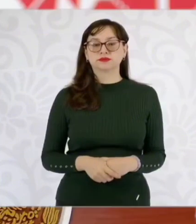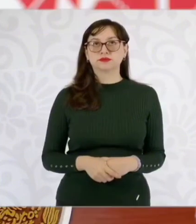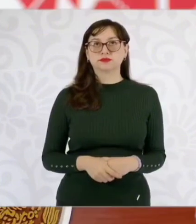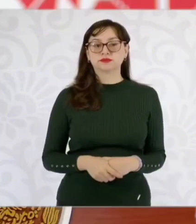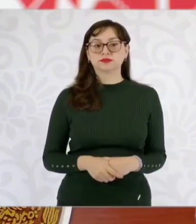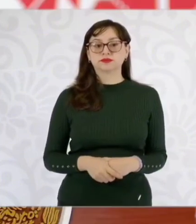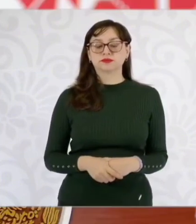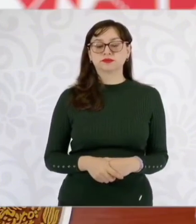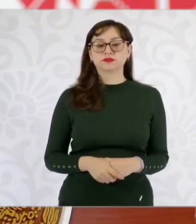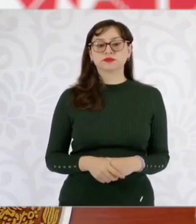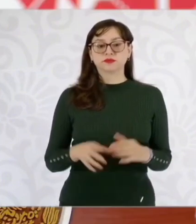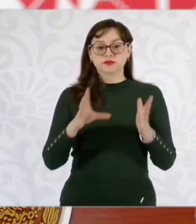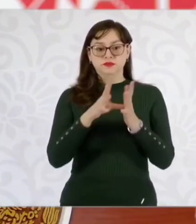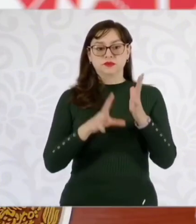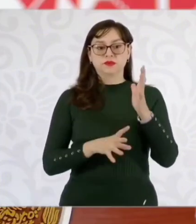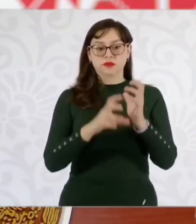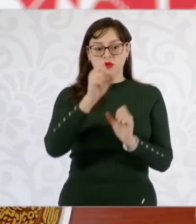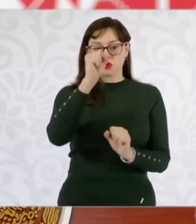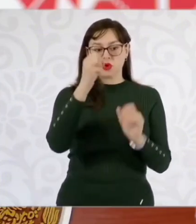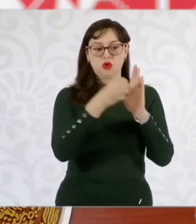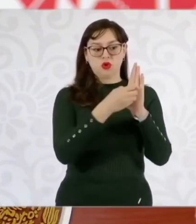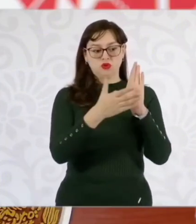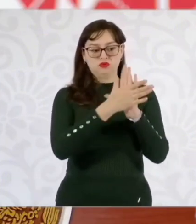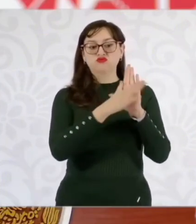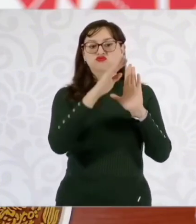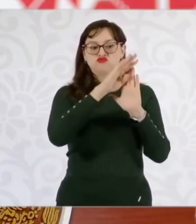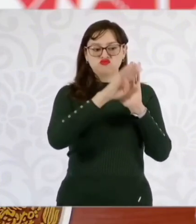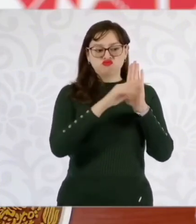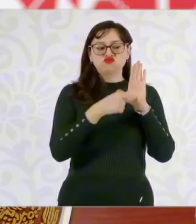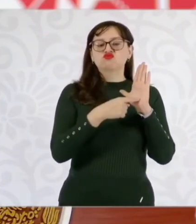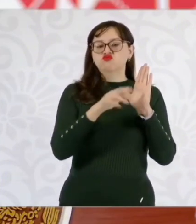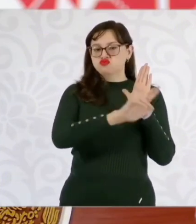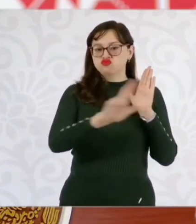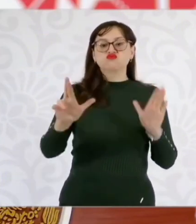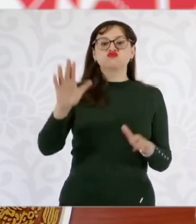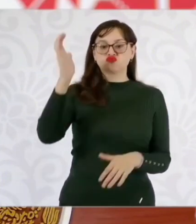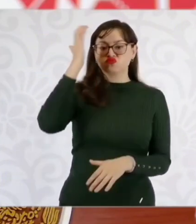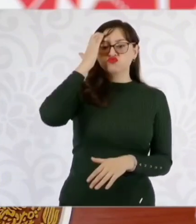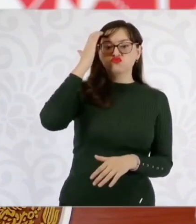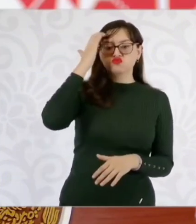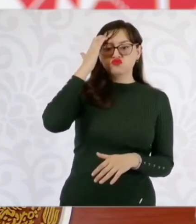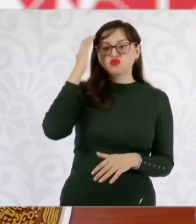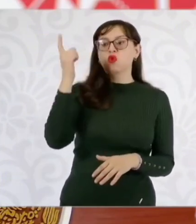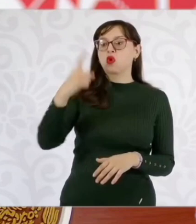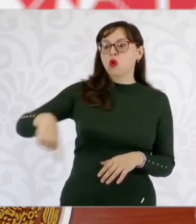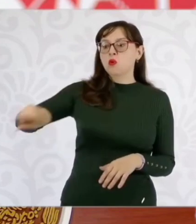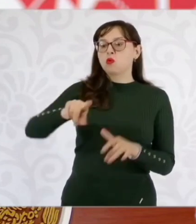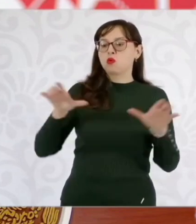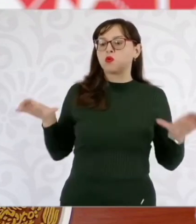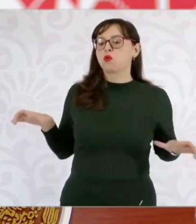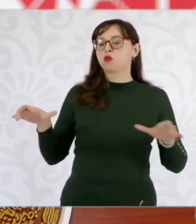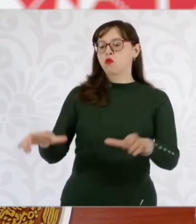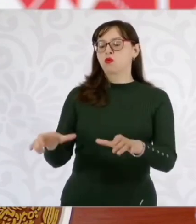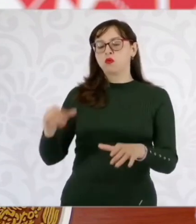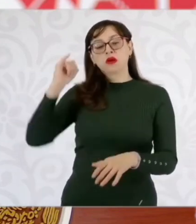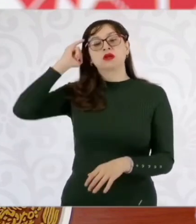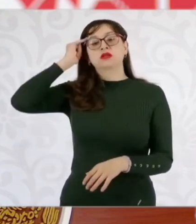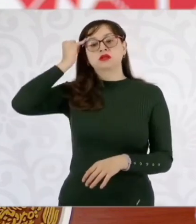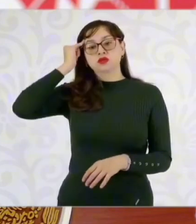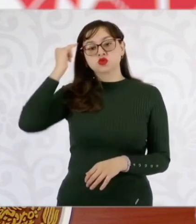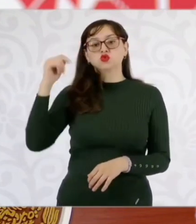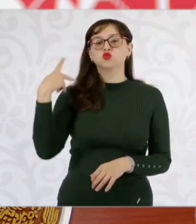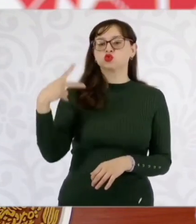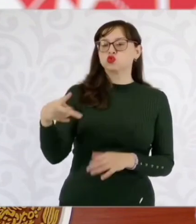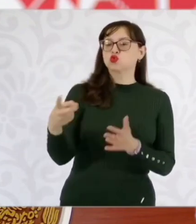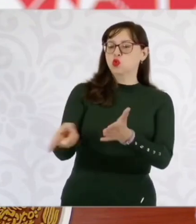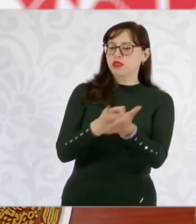reconoce a los pueblos y comunidades indígenas como sujetos de derecho público y habla